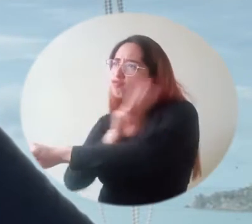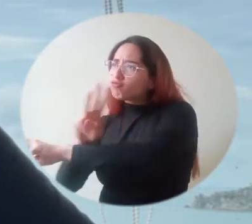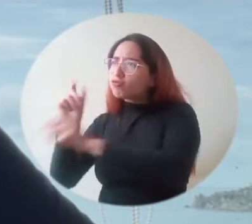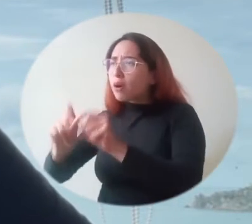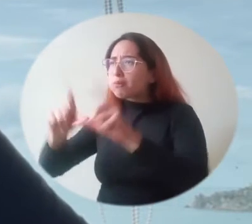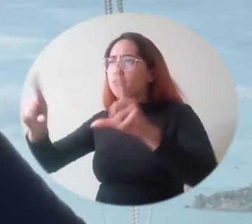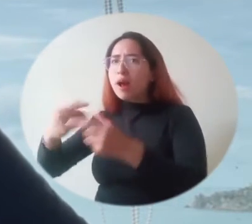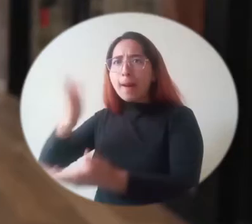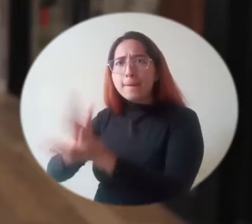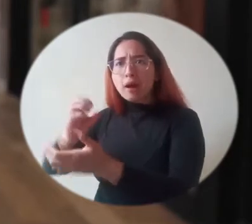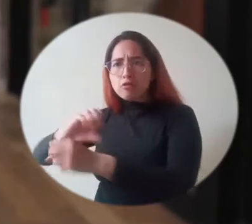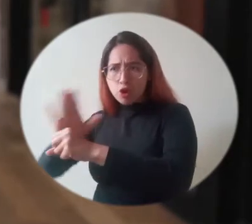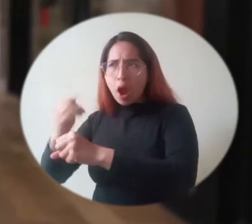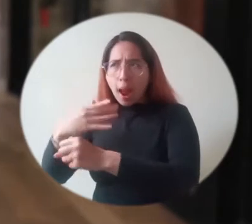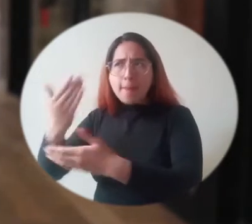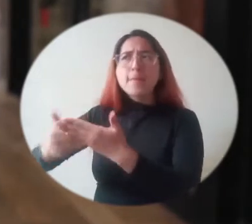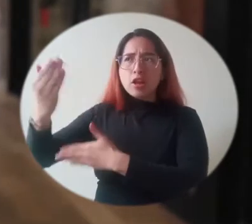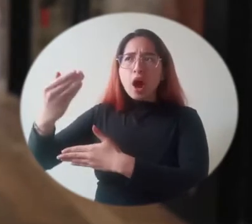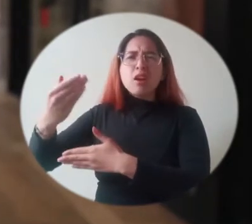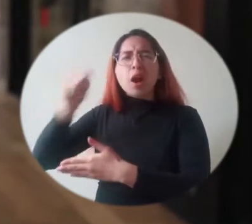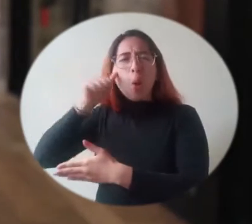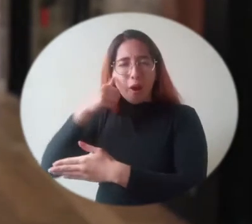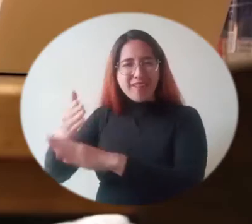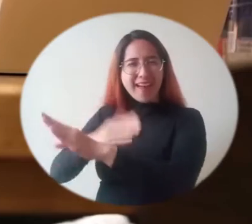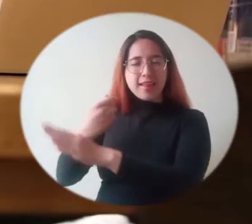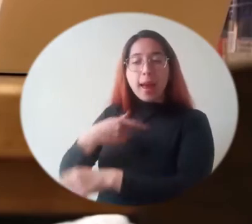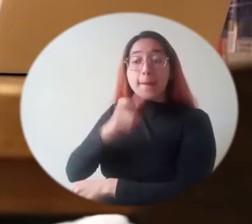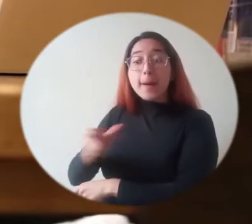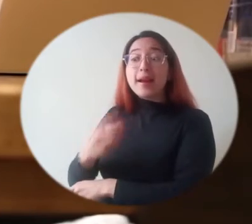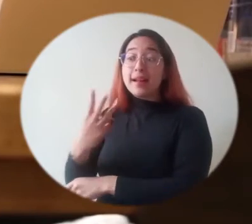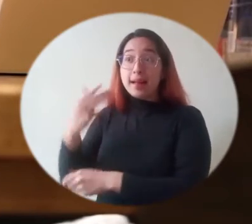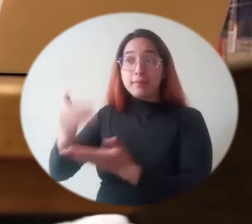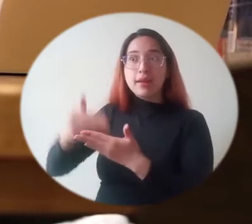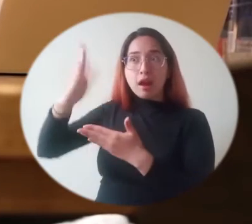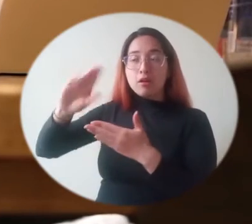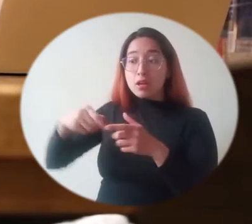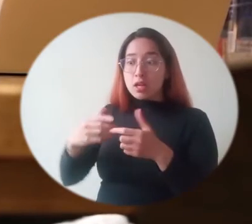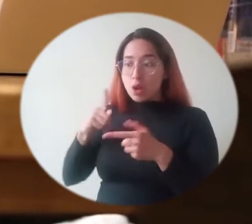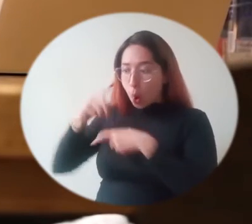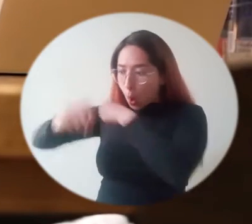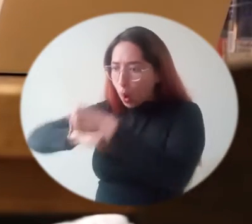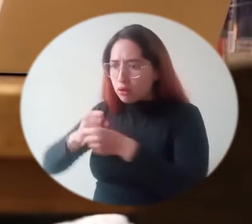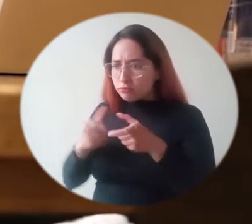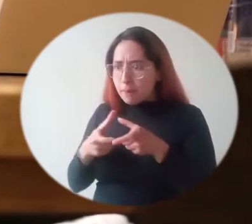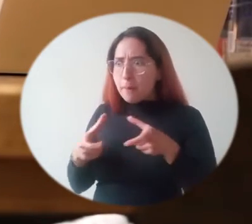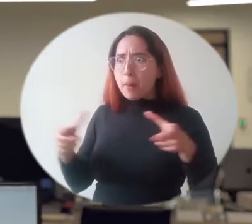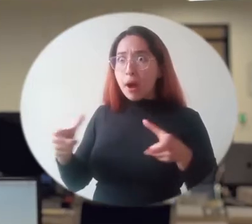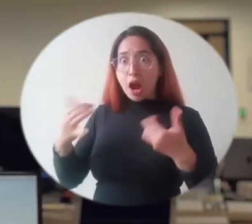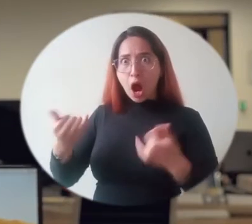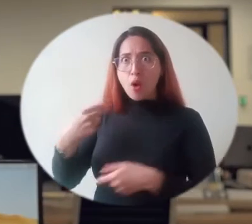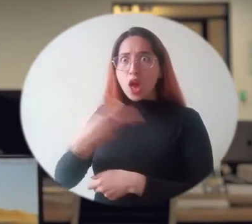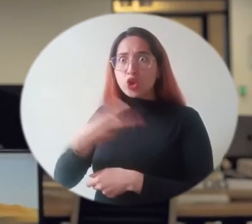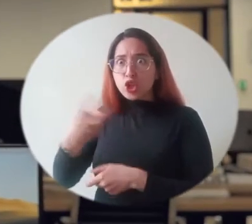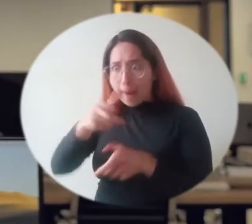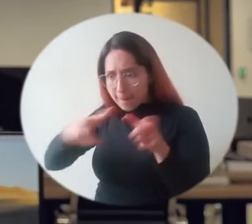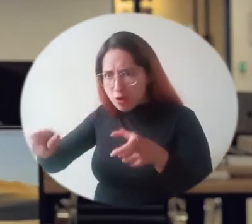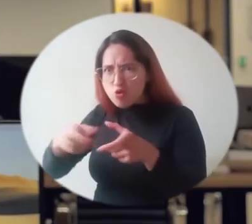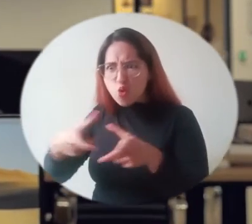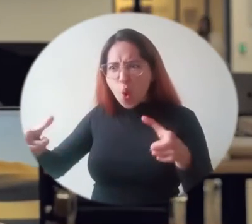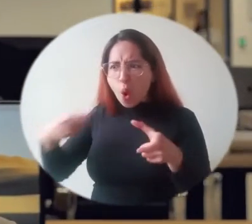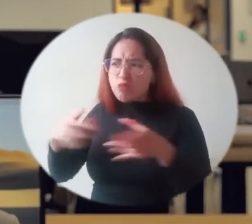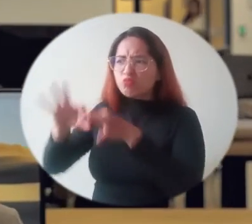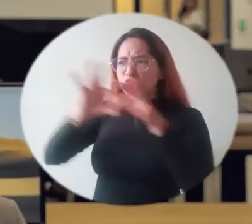una gran oportunidad. Comenzamos tres personas y un año después ya somos 200 trabajando